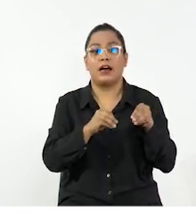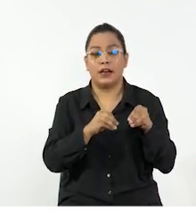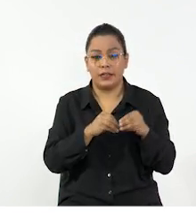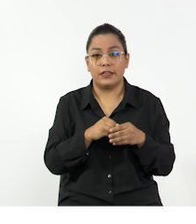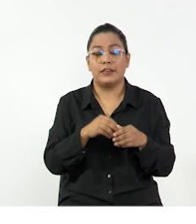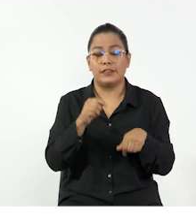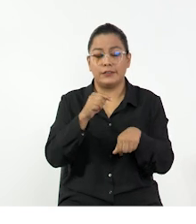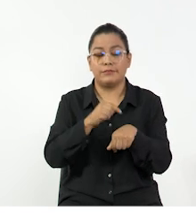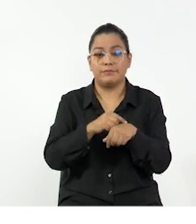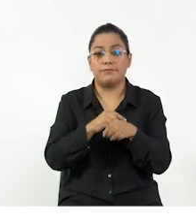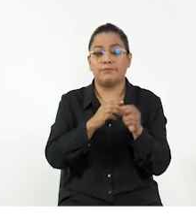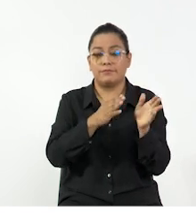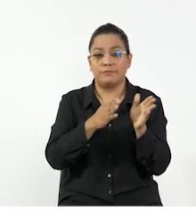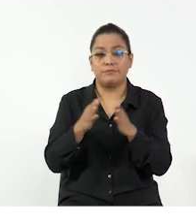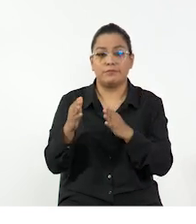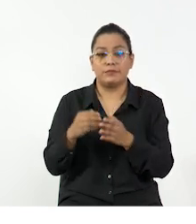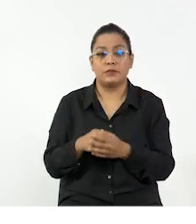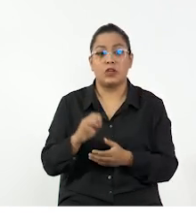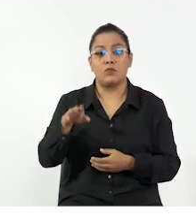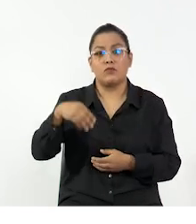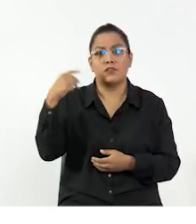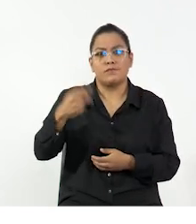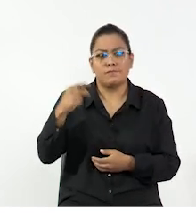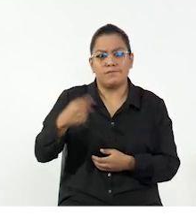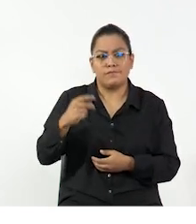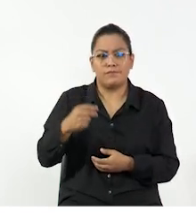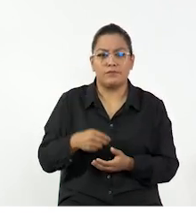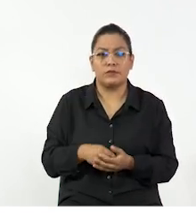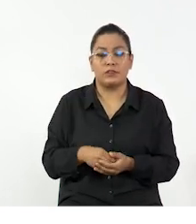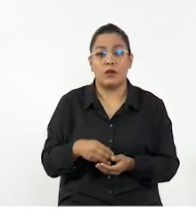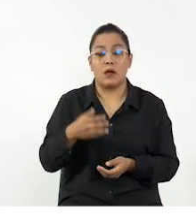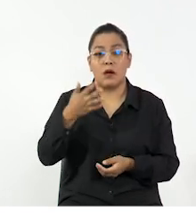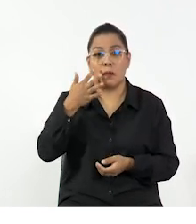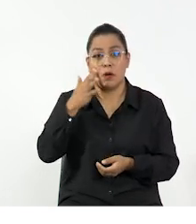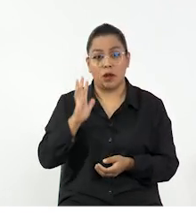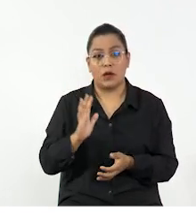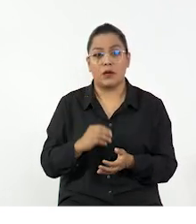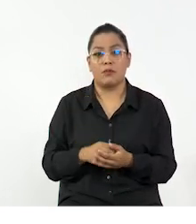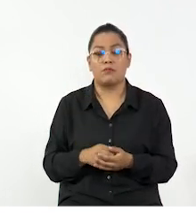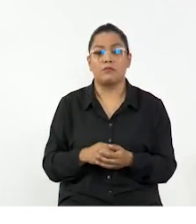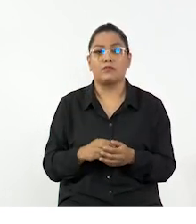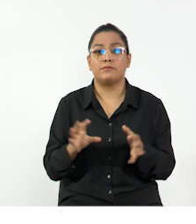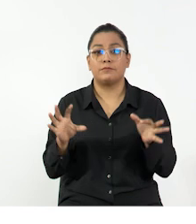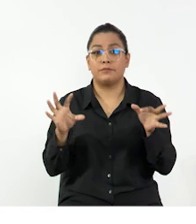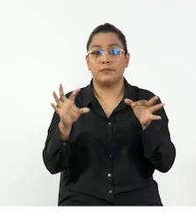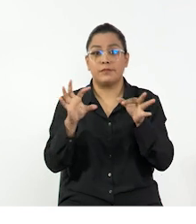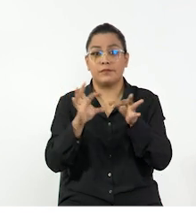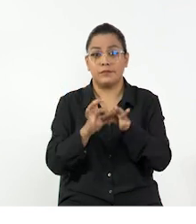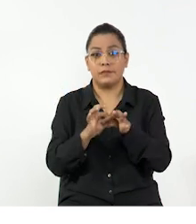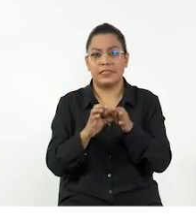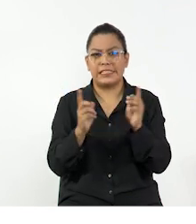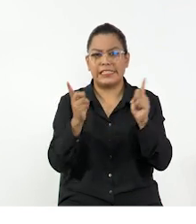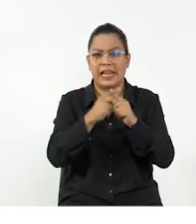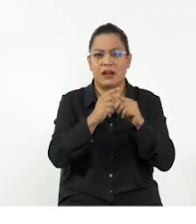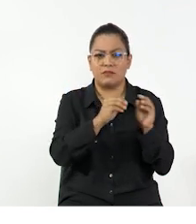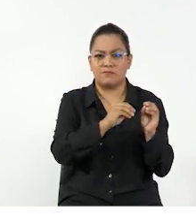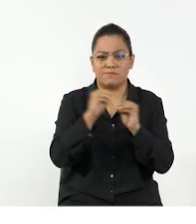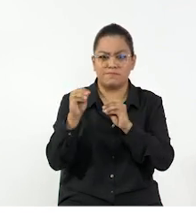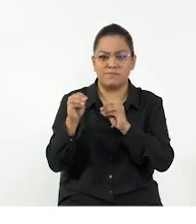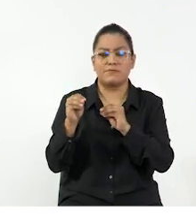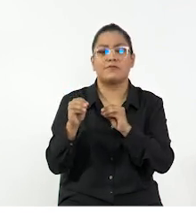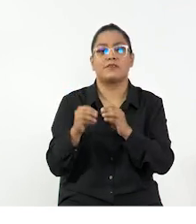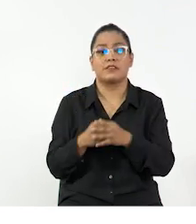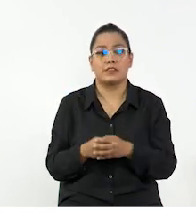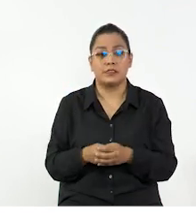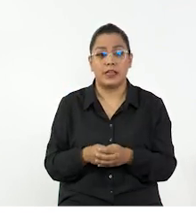desplazo por unidad de tiempo. Luego tenemos la aceleración que está relacionada